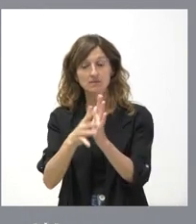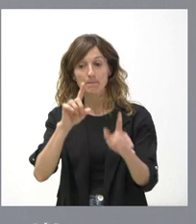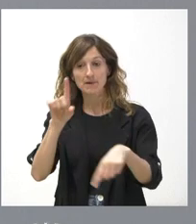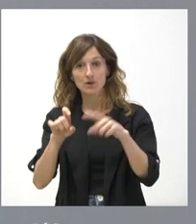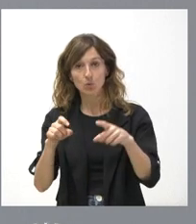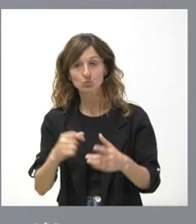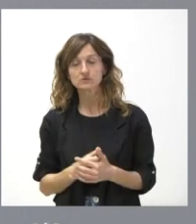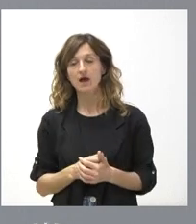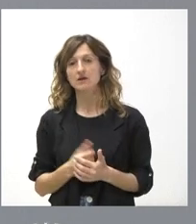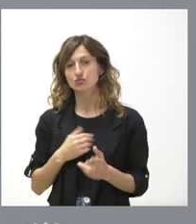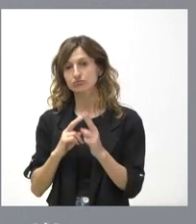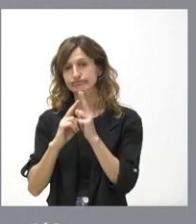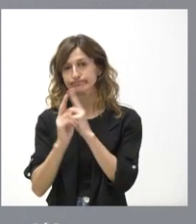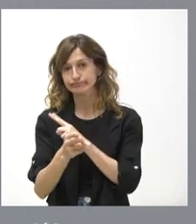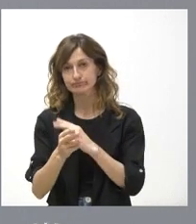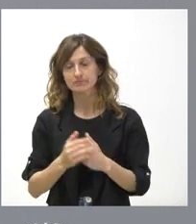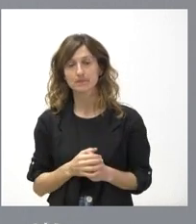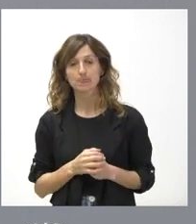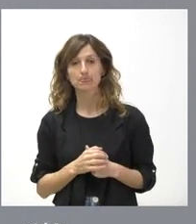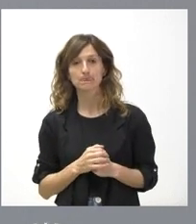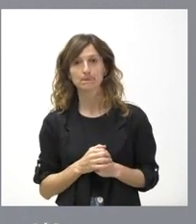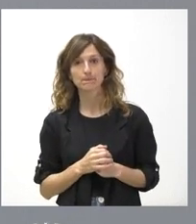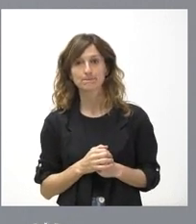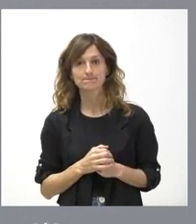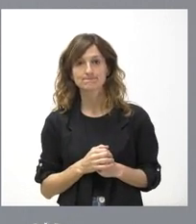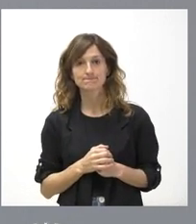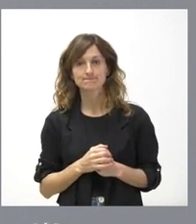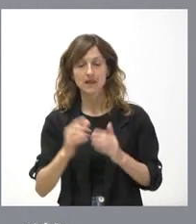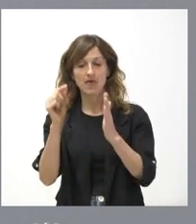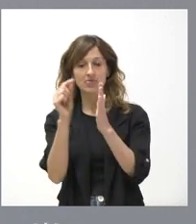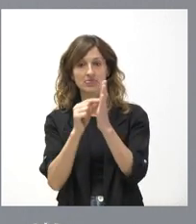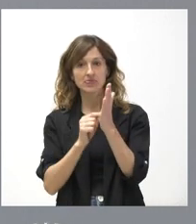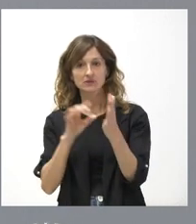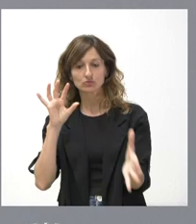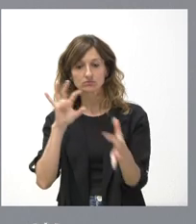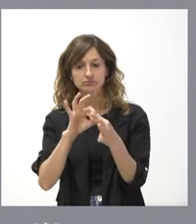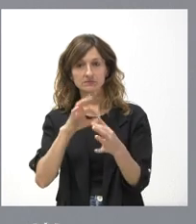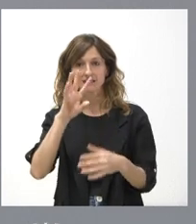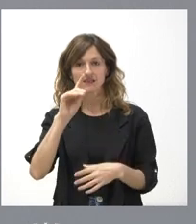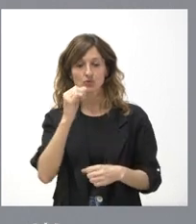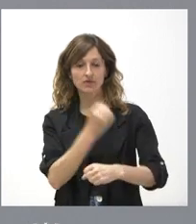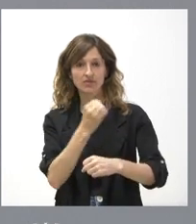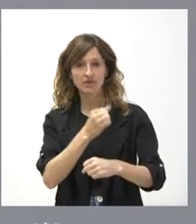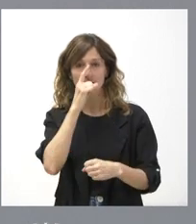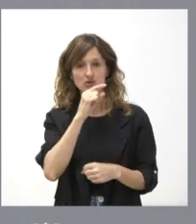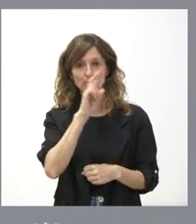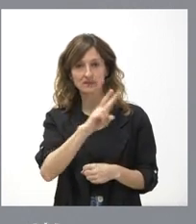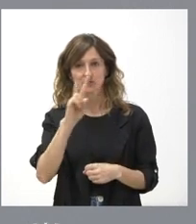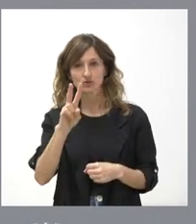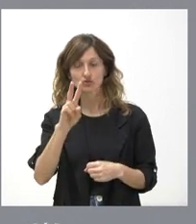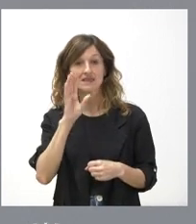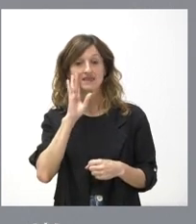y en relación con la misma cuáles son los datos relativos al 31 de diciembre del 22 desde el inicio